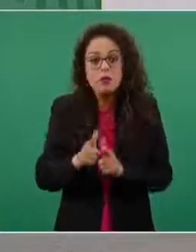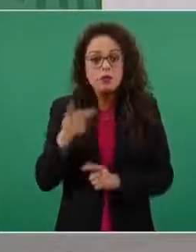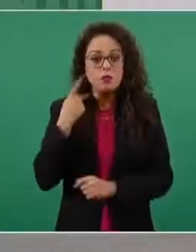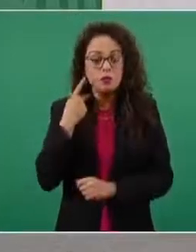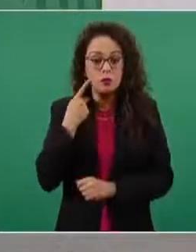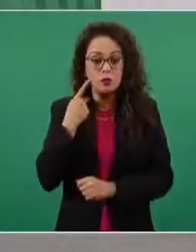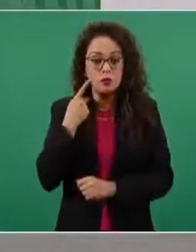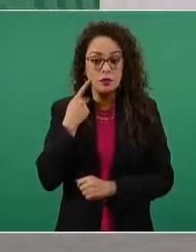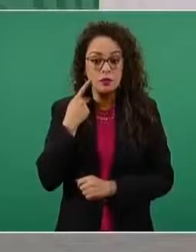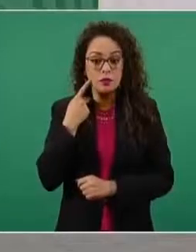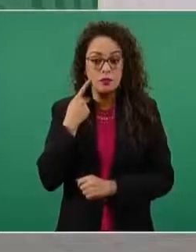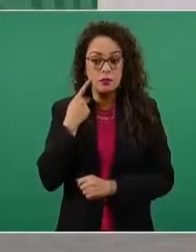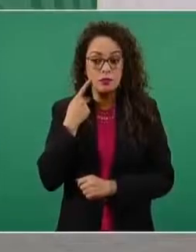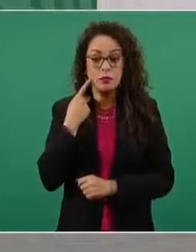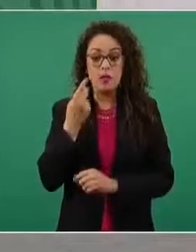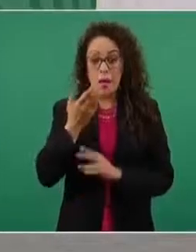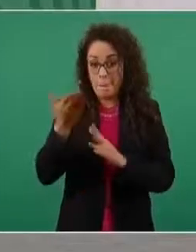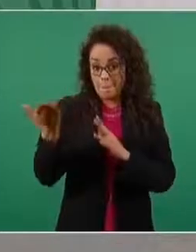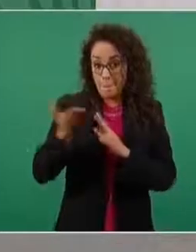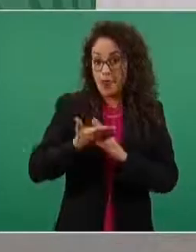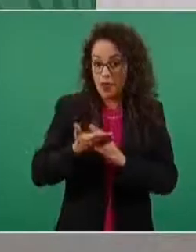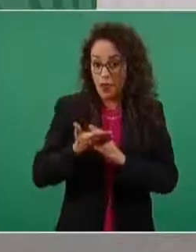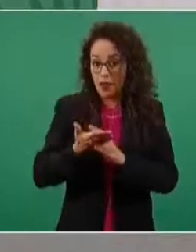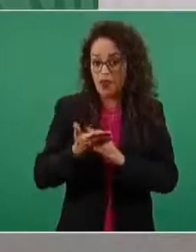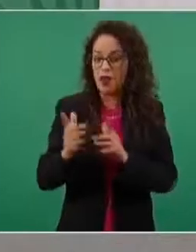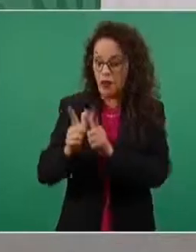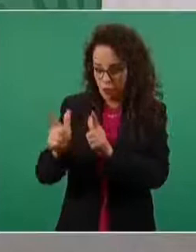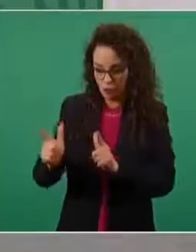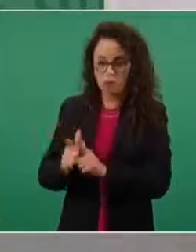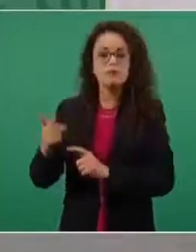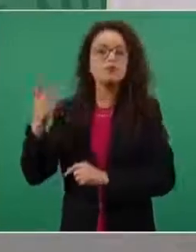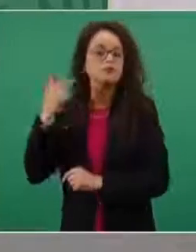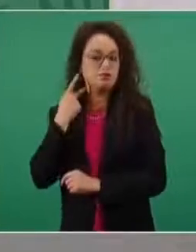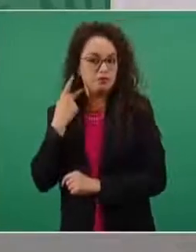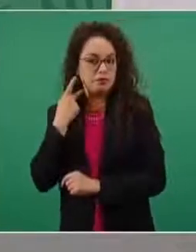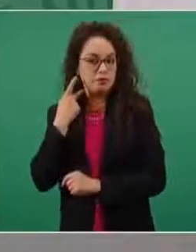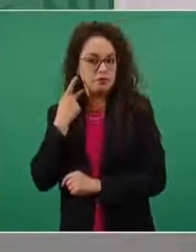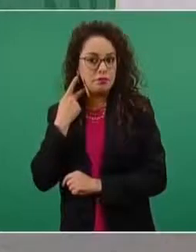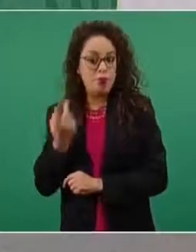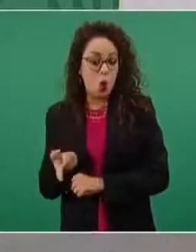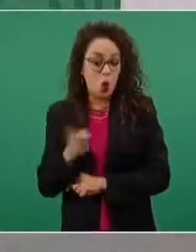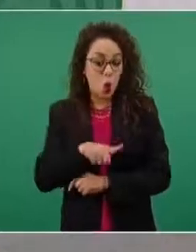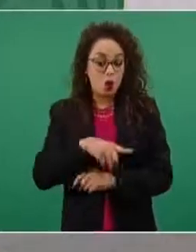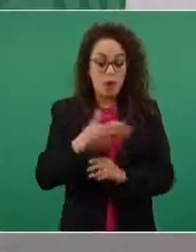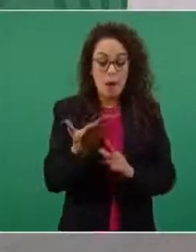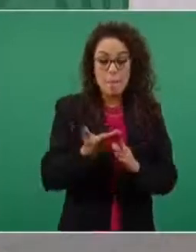partidos y la otra mitad es para el INE.